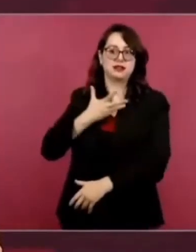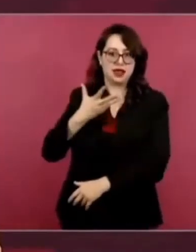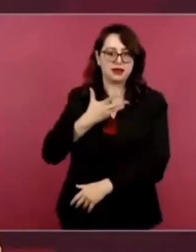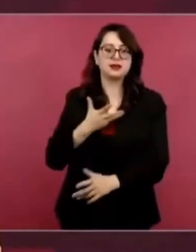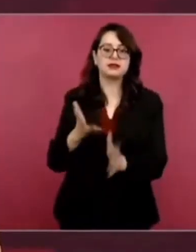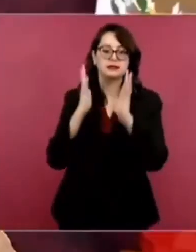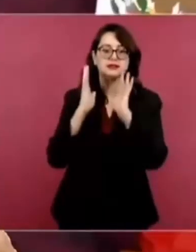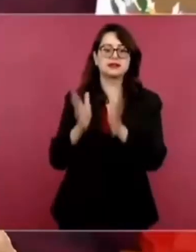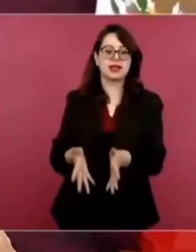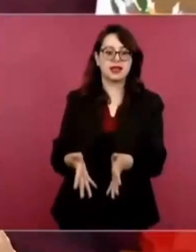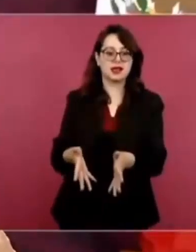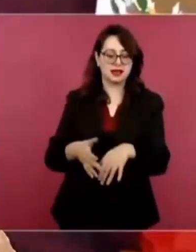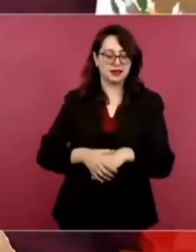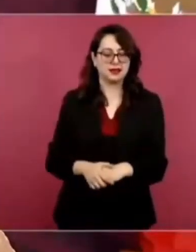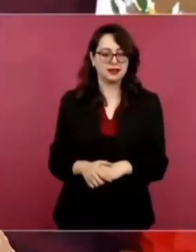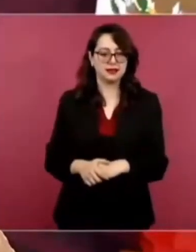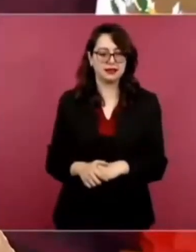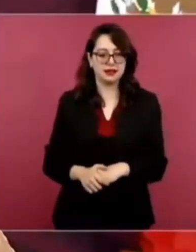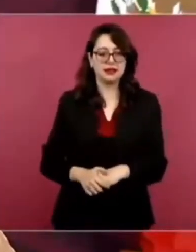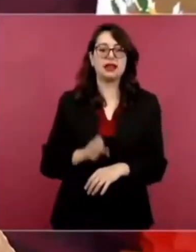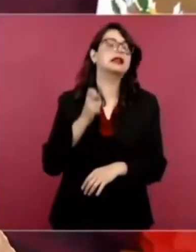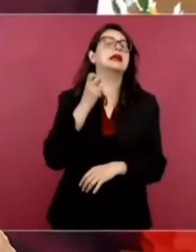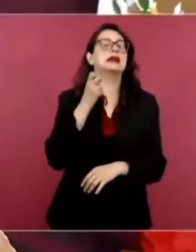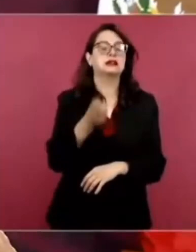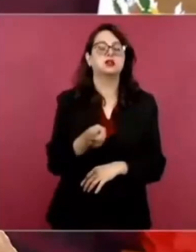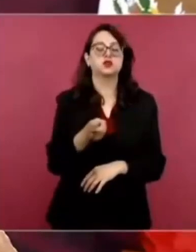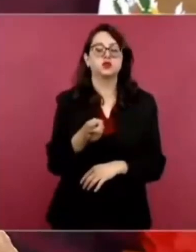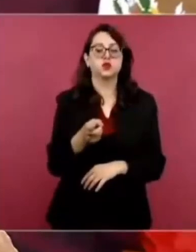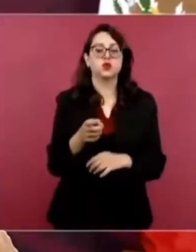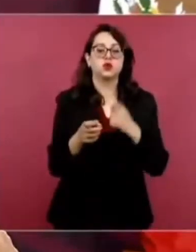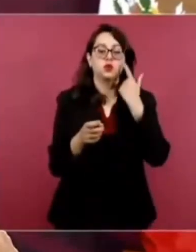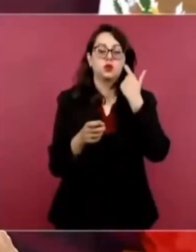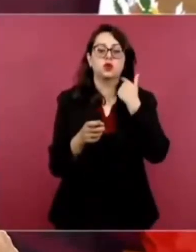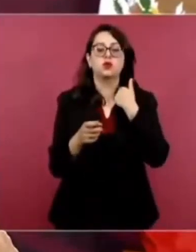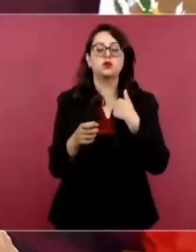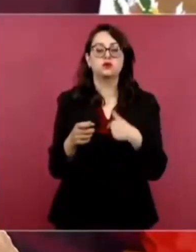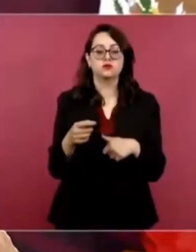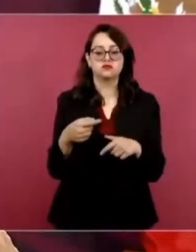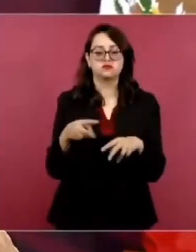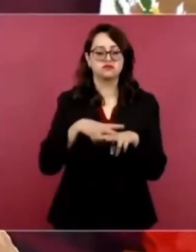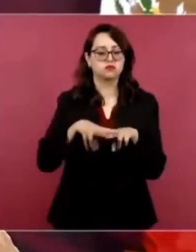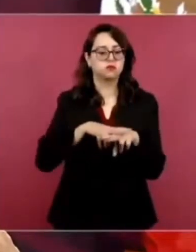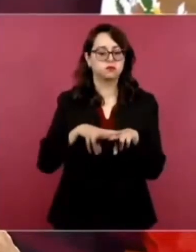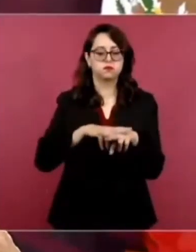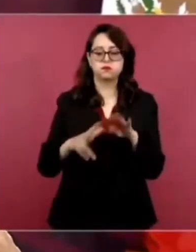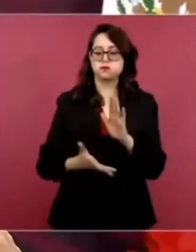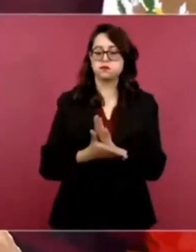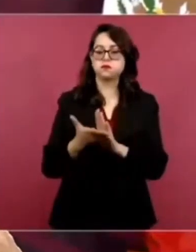Y ya estamos trabajando en la construcción de la vía.